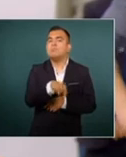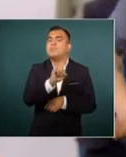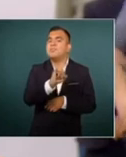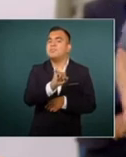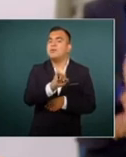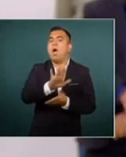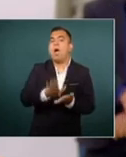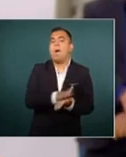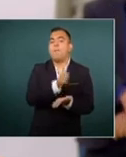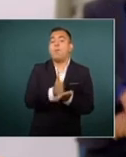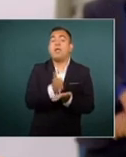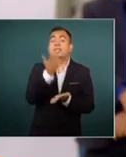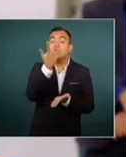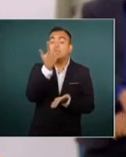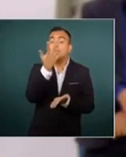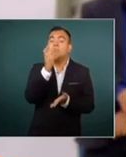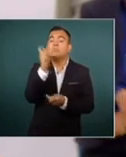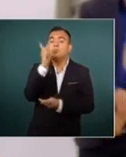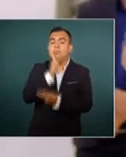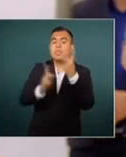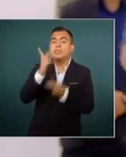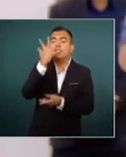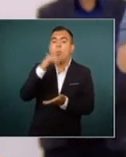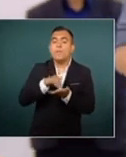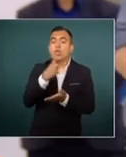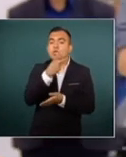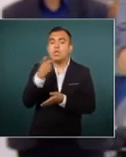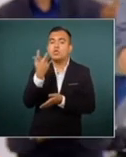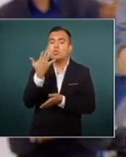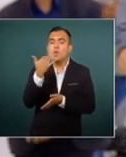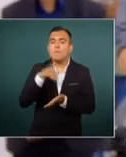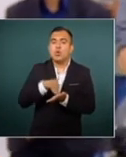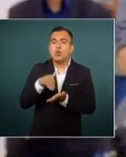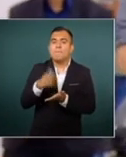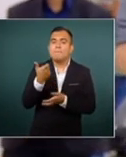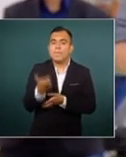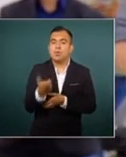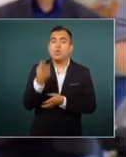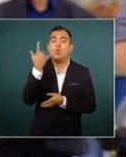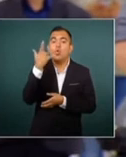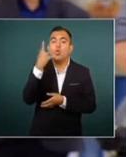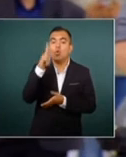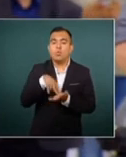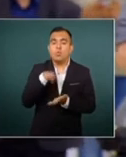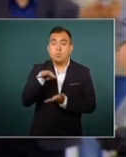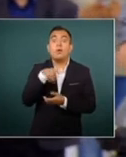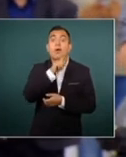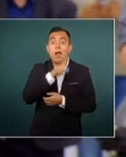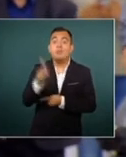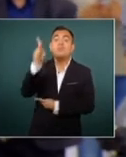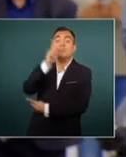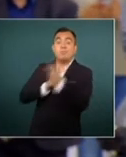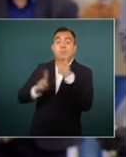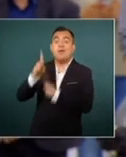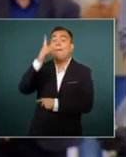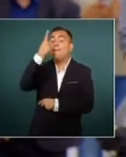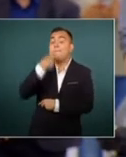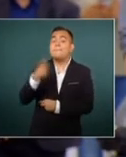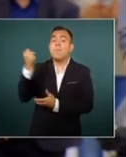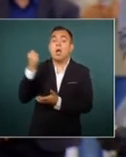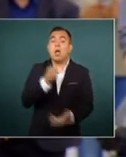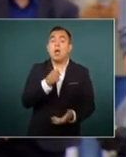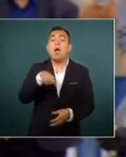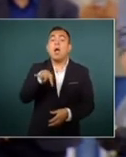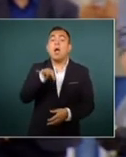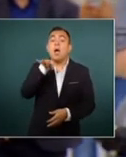250 millones de pesos. En julio de 2019 Jalisco pide un préstamo para refinanciar deuda pública por